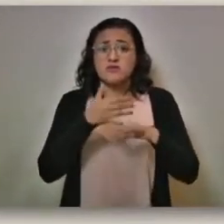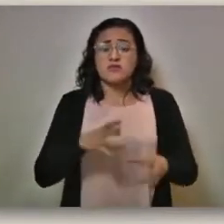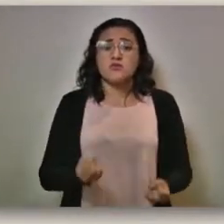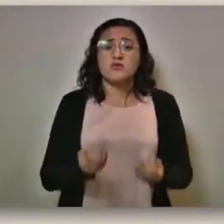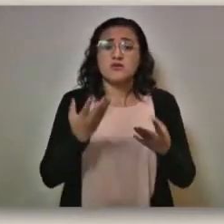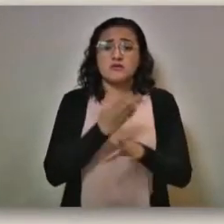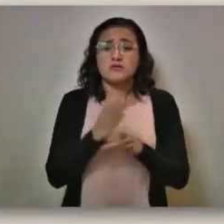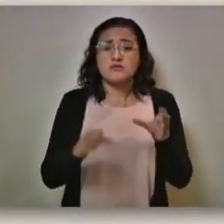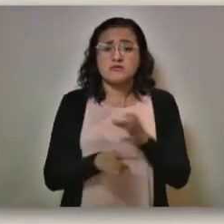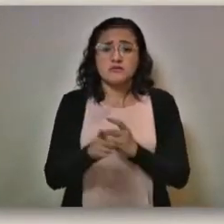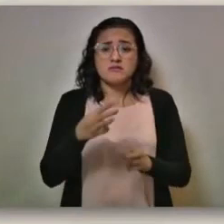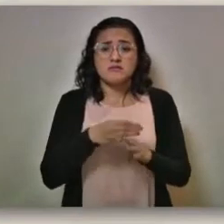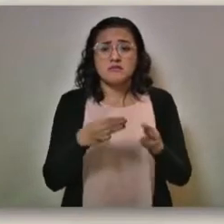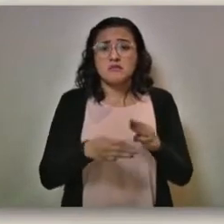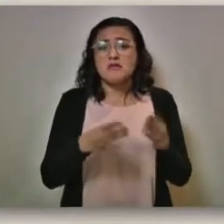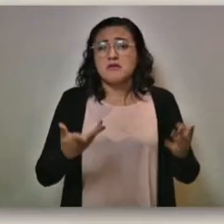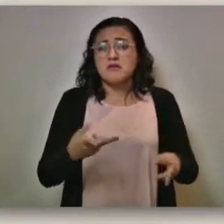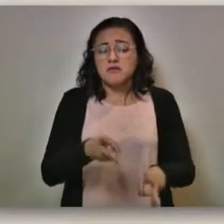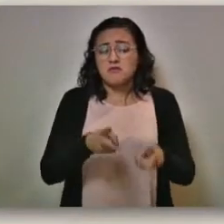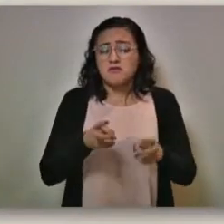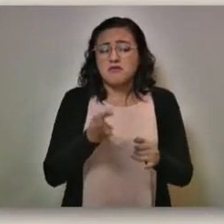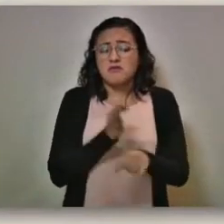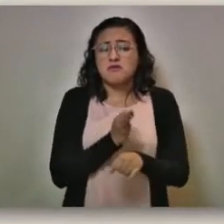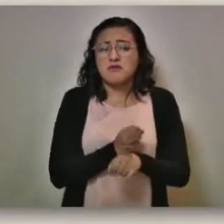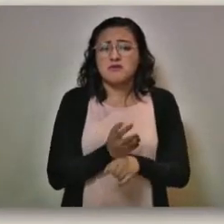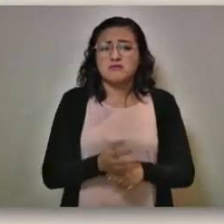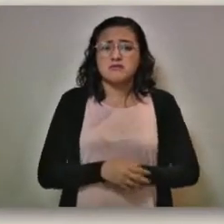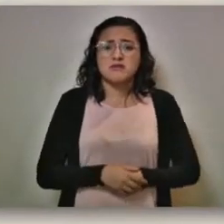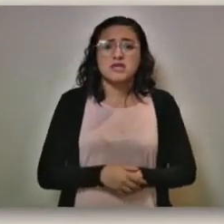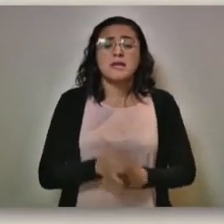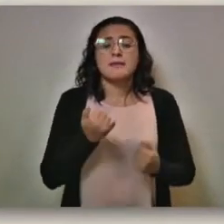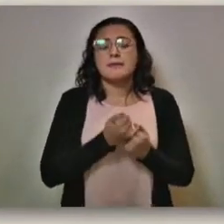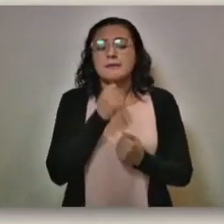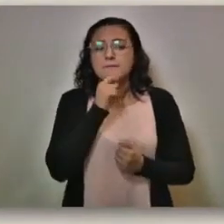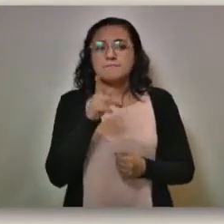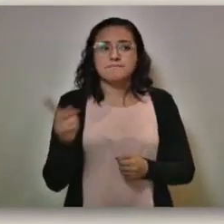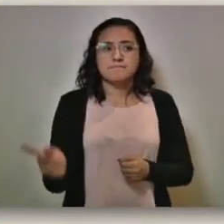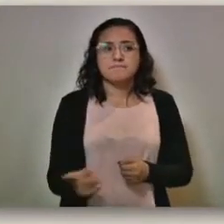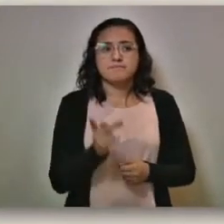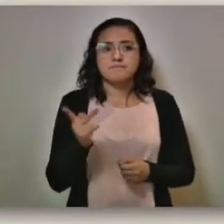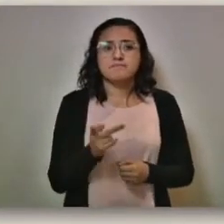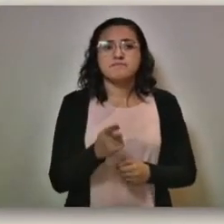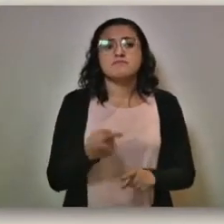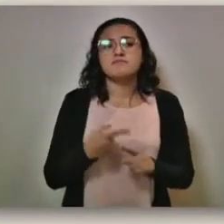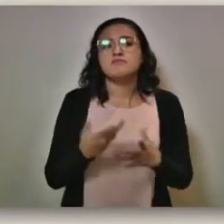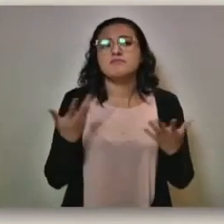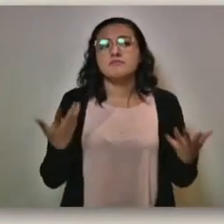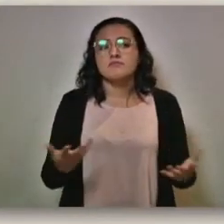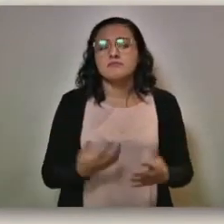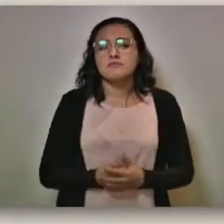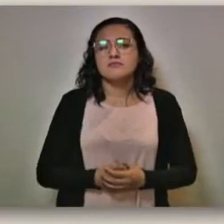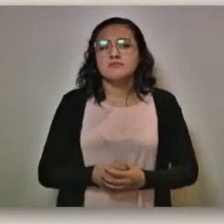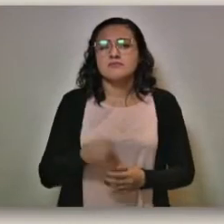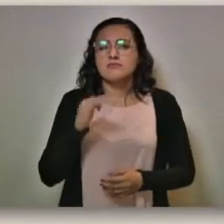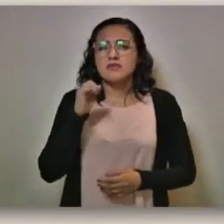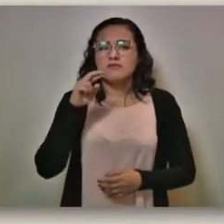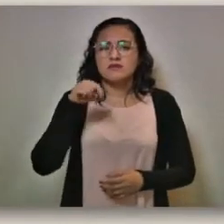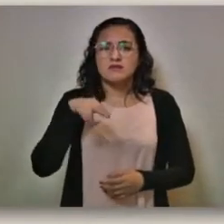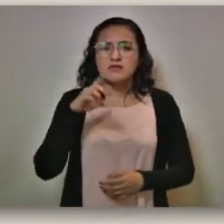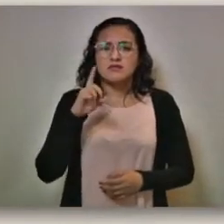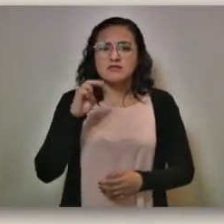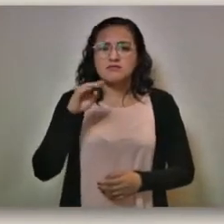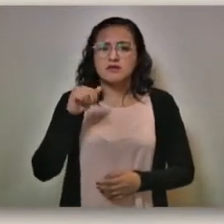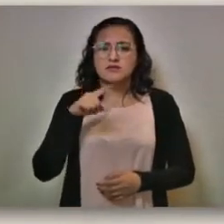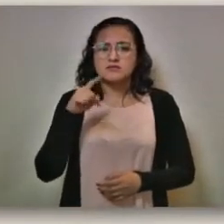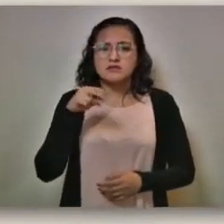cuántas cosas de este mobiliario fueron las que saquearon. También preguntarle, trasciende que Fernando Manzanilla está